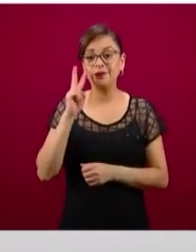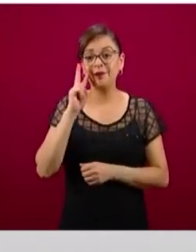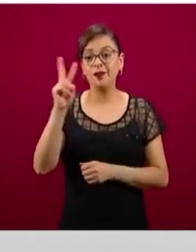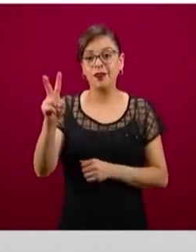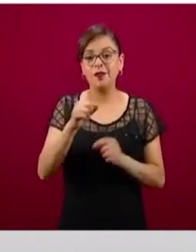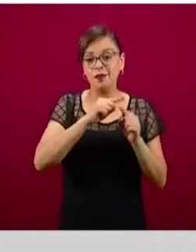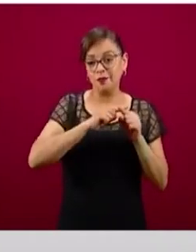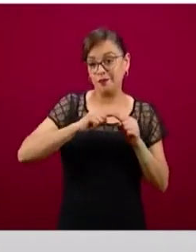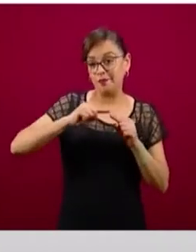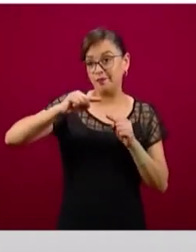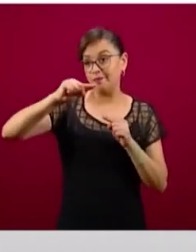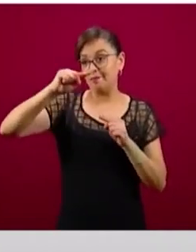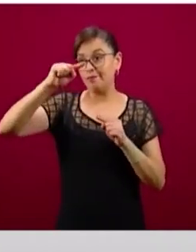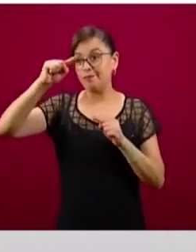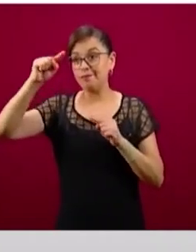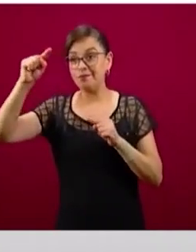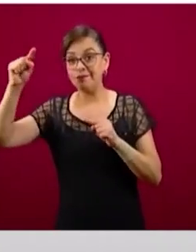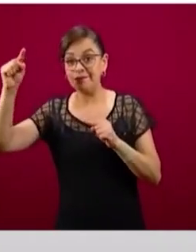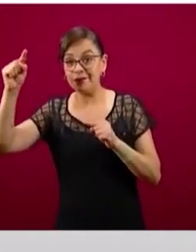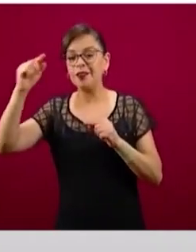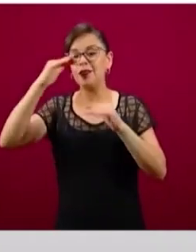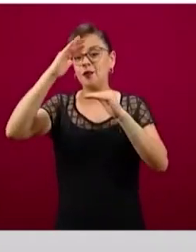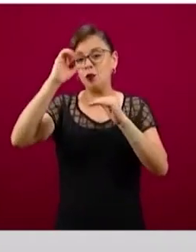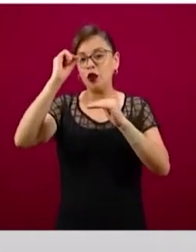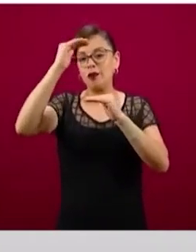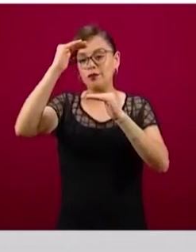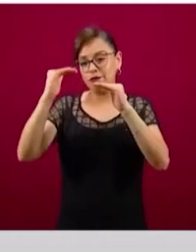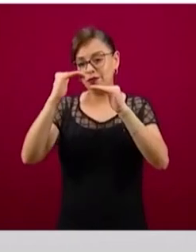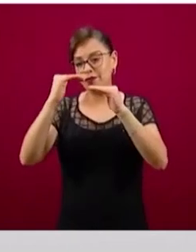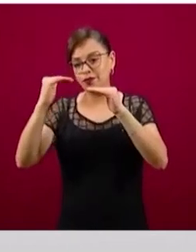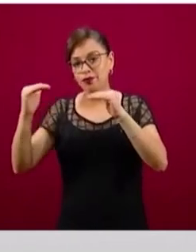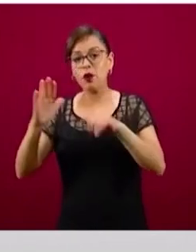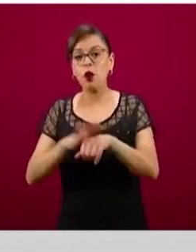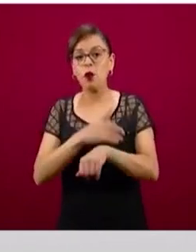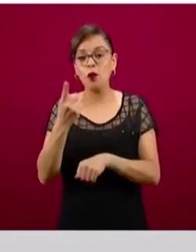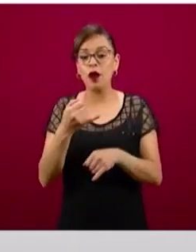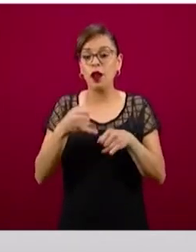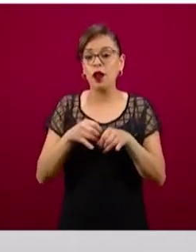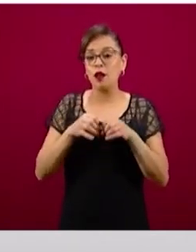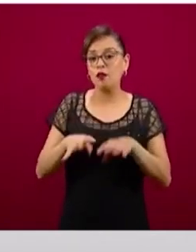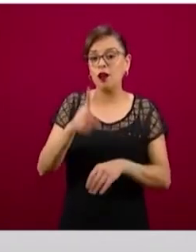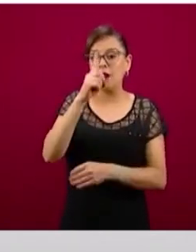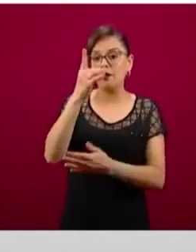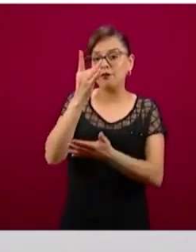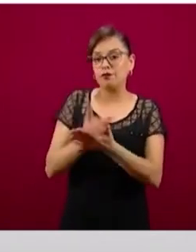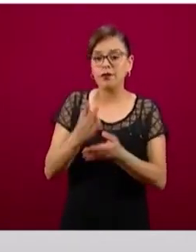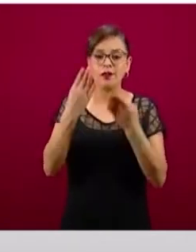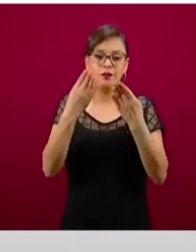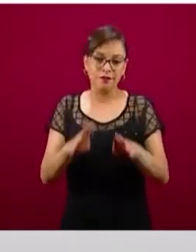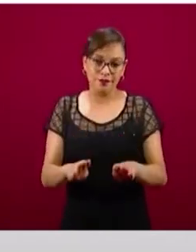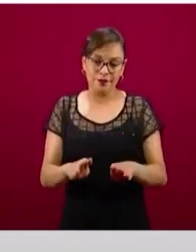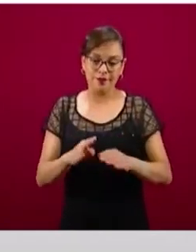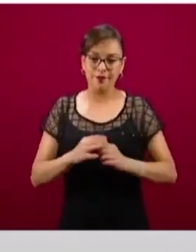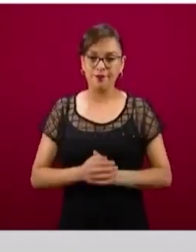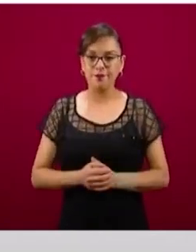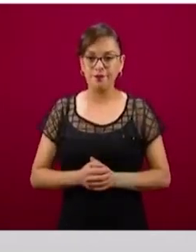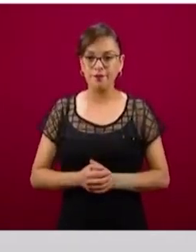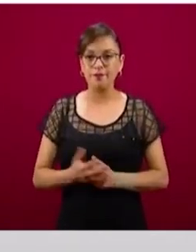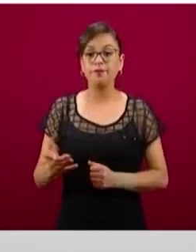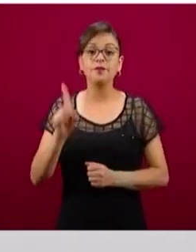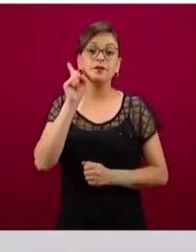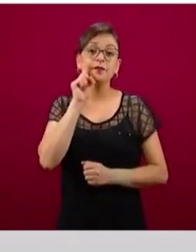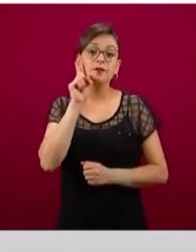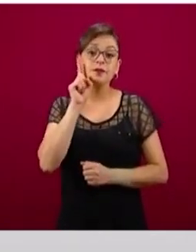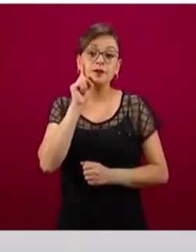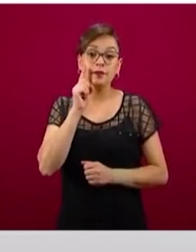pero se aplanó la curva porque solamente trae información de un solo banco. Entonces, esperamos mañana vamos a